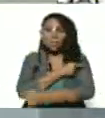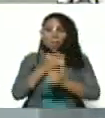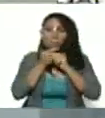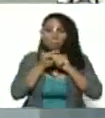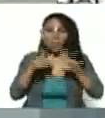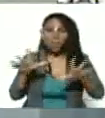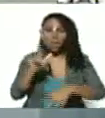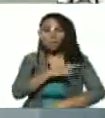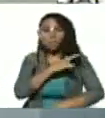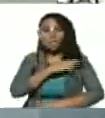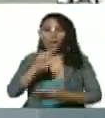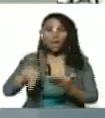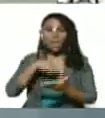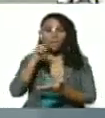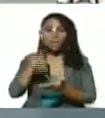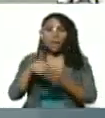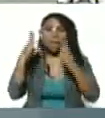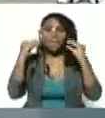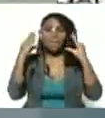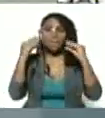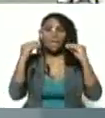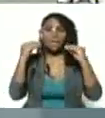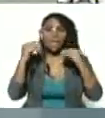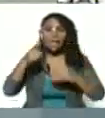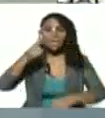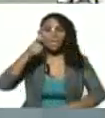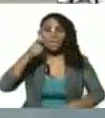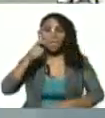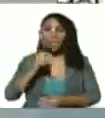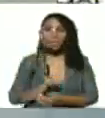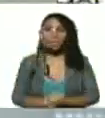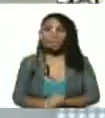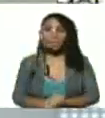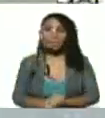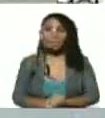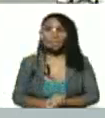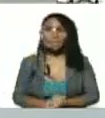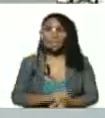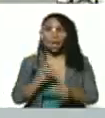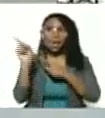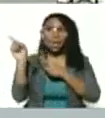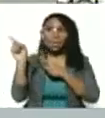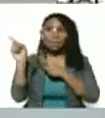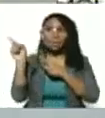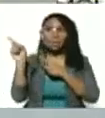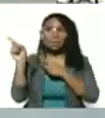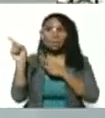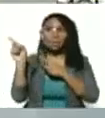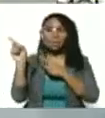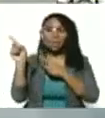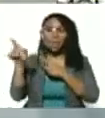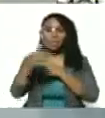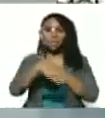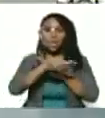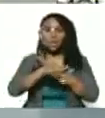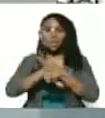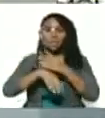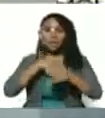Universidad Nacional Experimental de la Seguridad allí donde fue